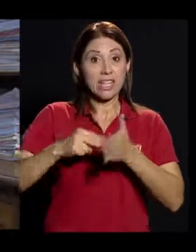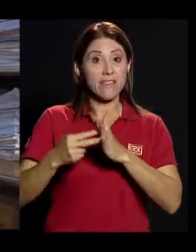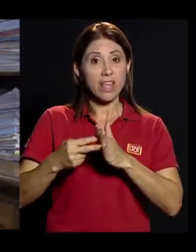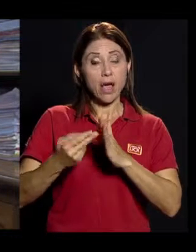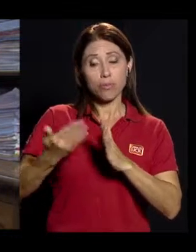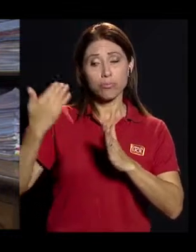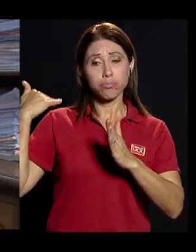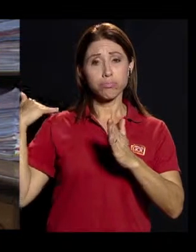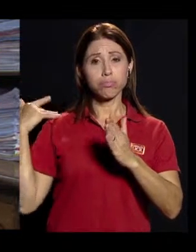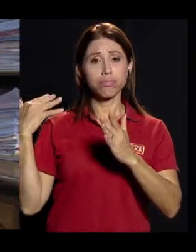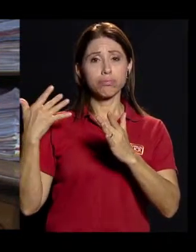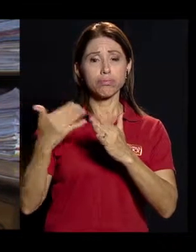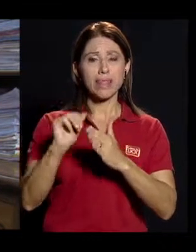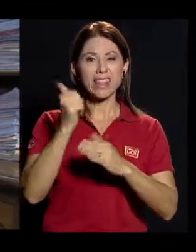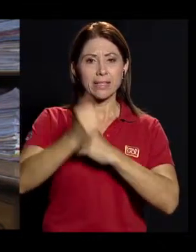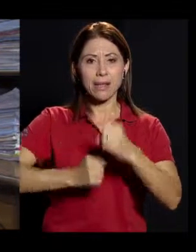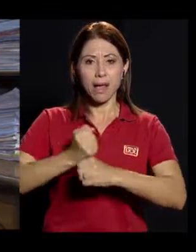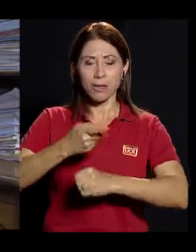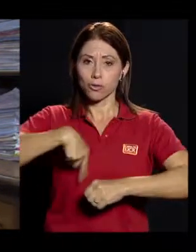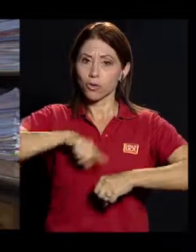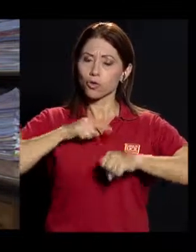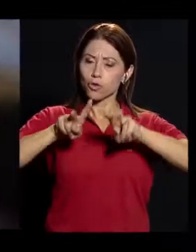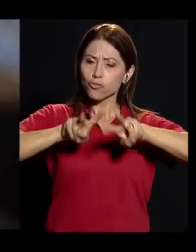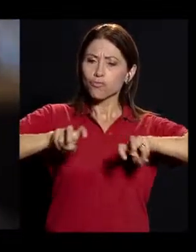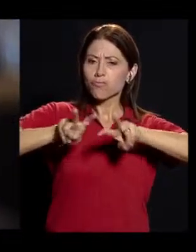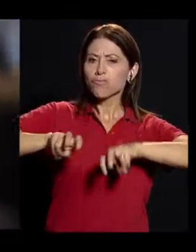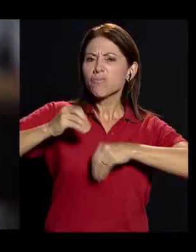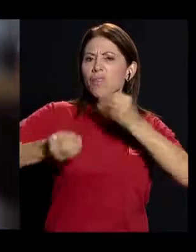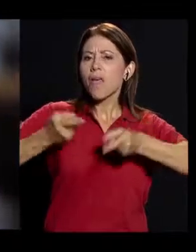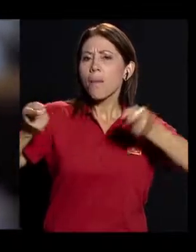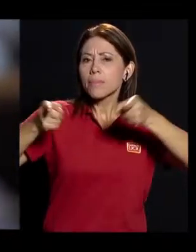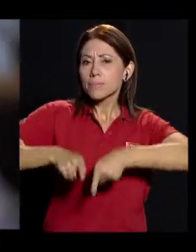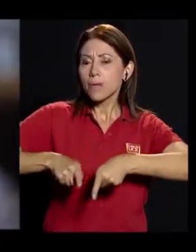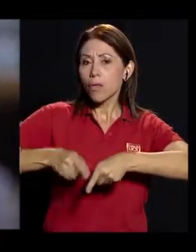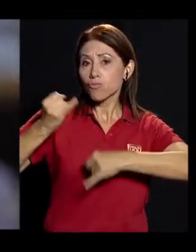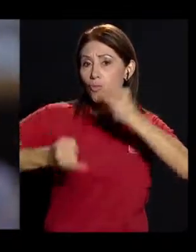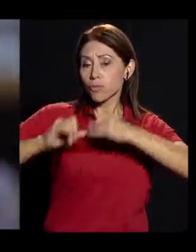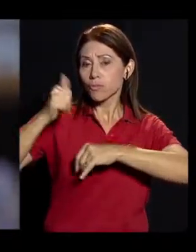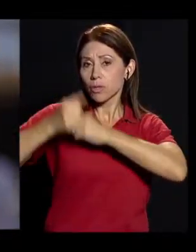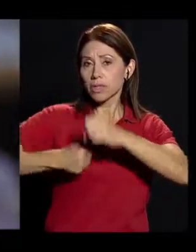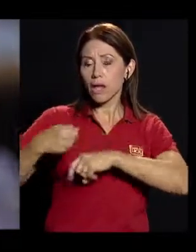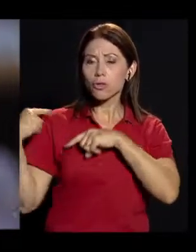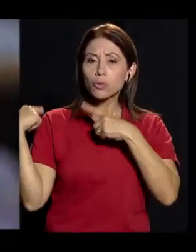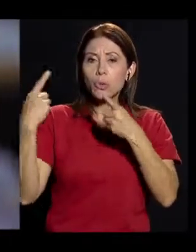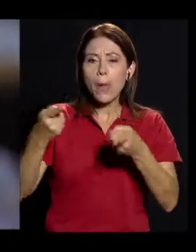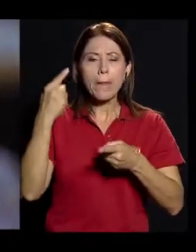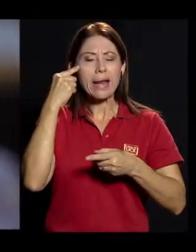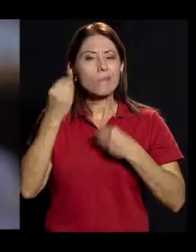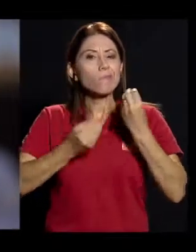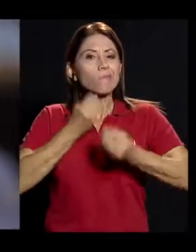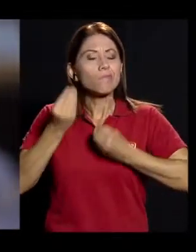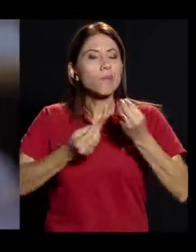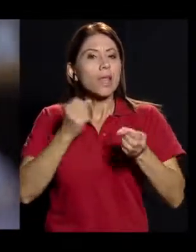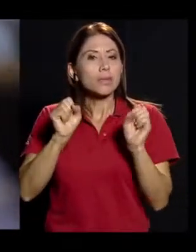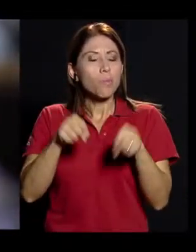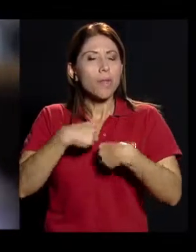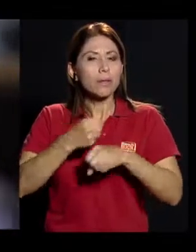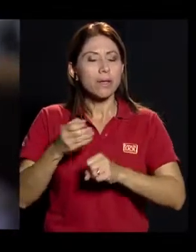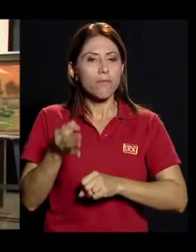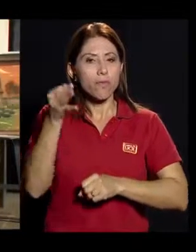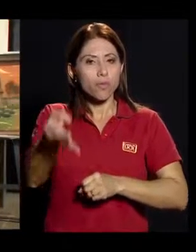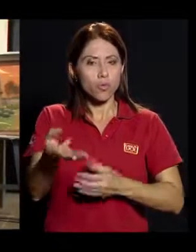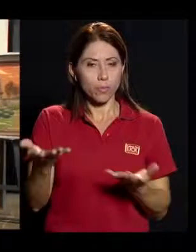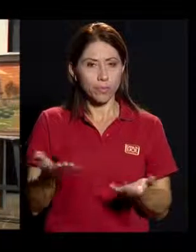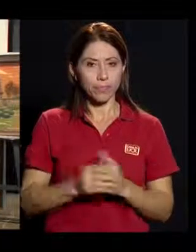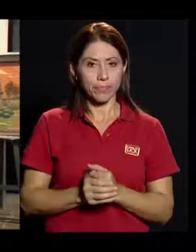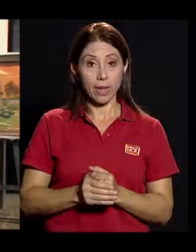estamos evaluando todo lo que ha pasado en estos 10 años con el fin de meditar un poquito y reflexionar sobre lo que se debe hacer a futuro.